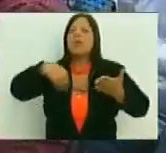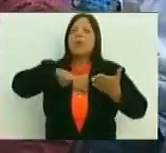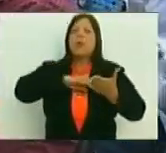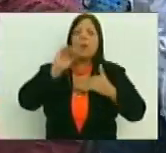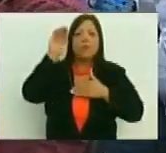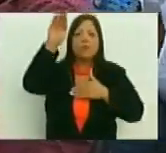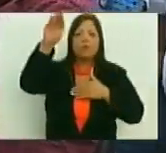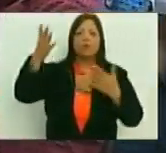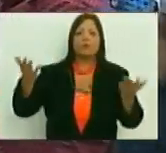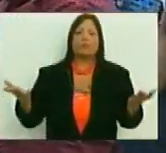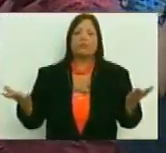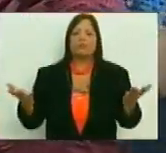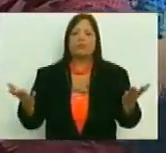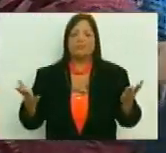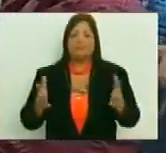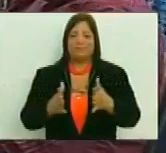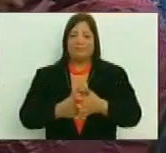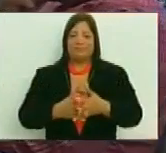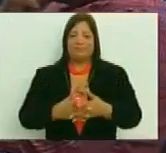ser.